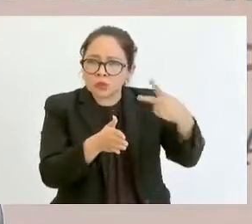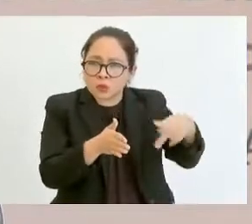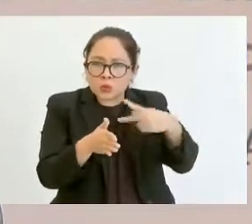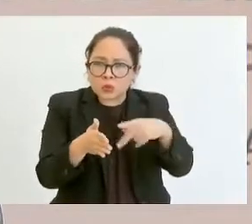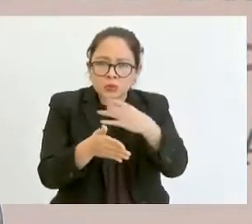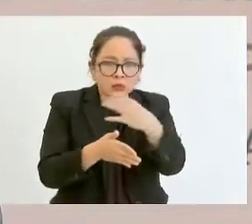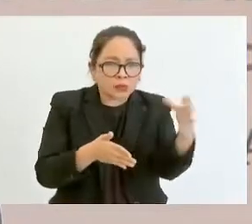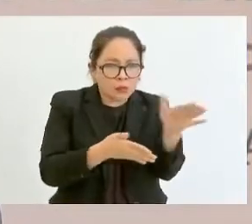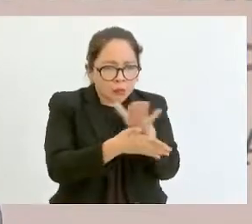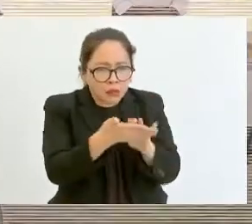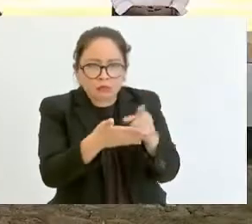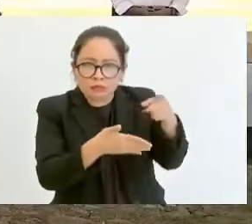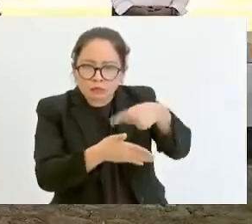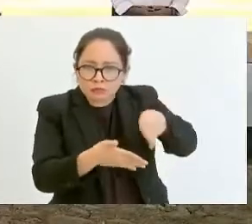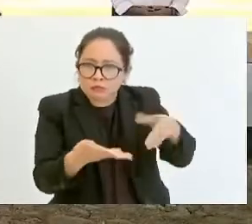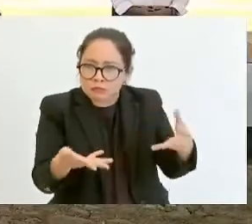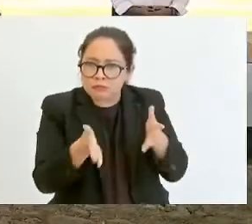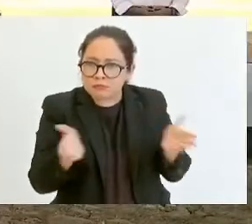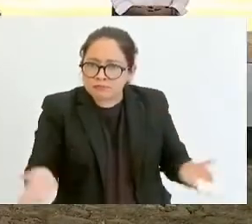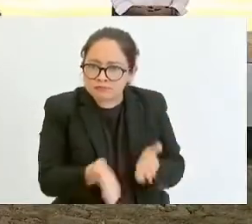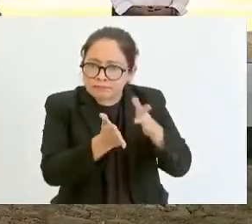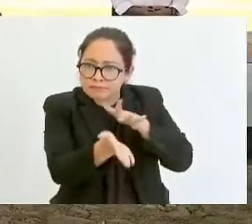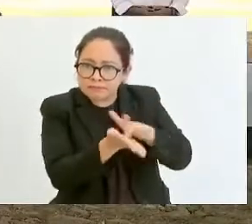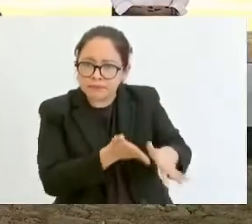productor. Conclusiones generales.